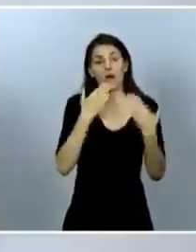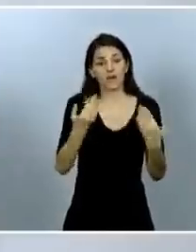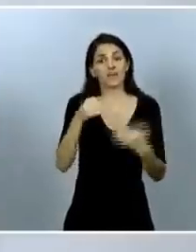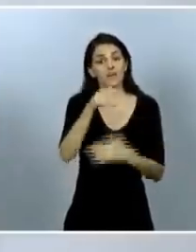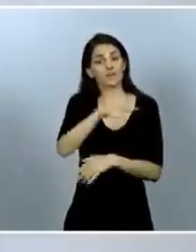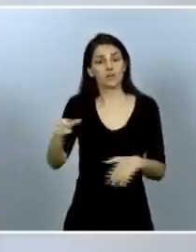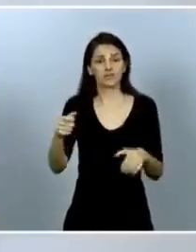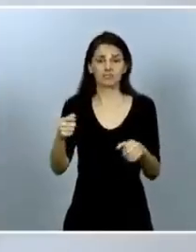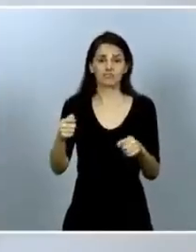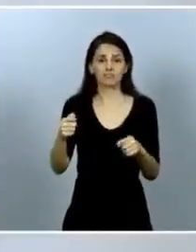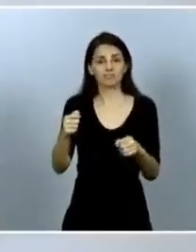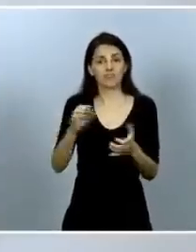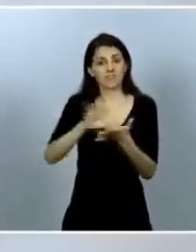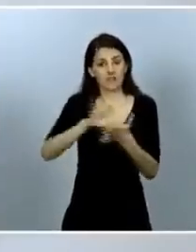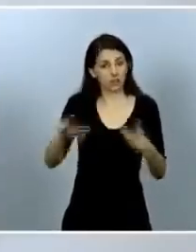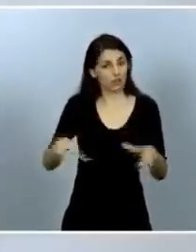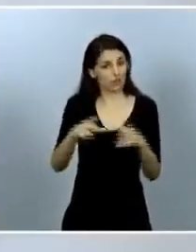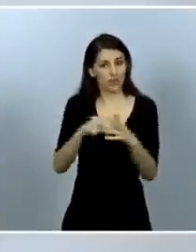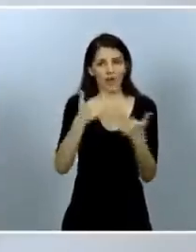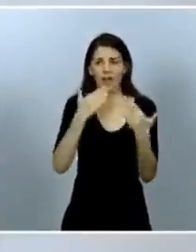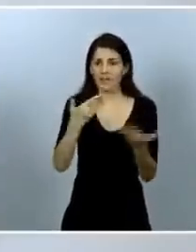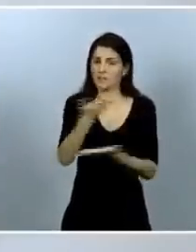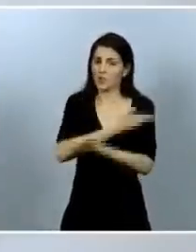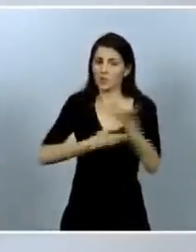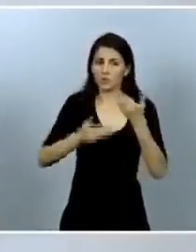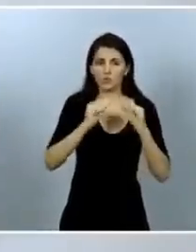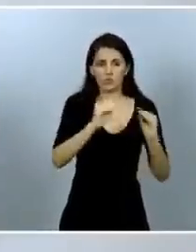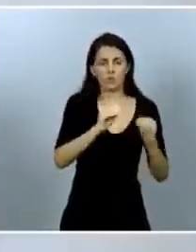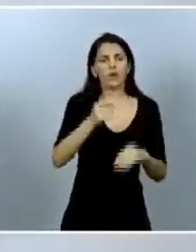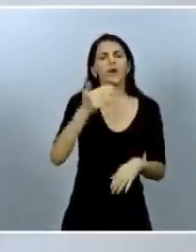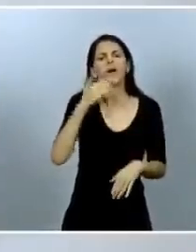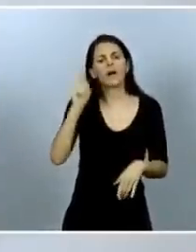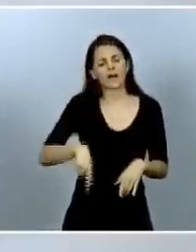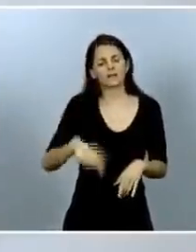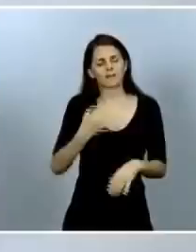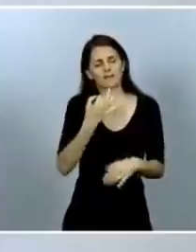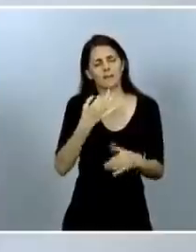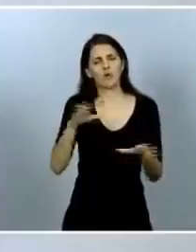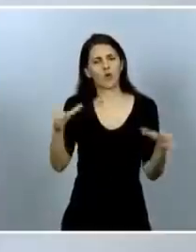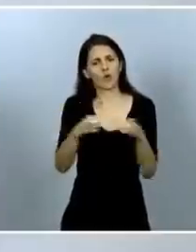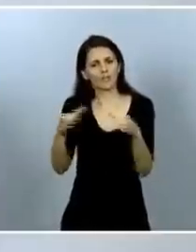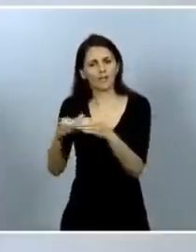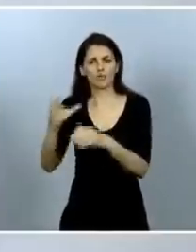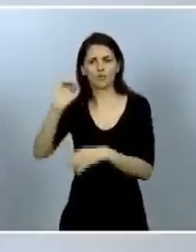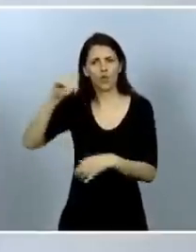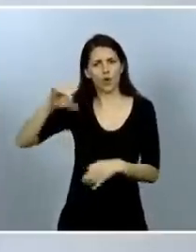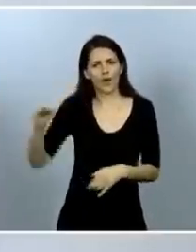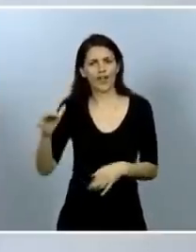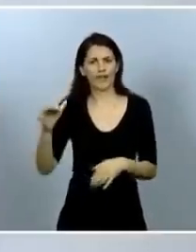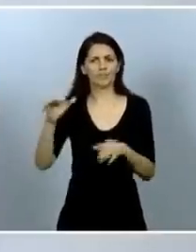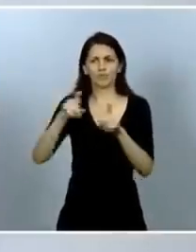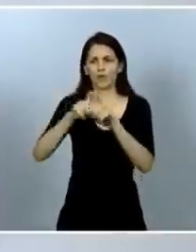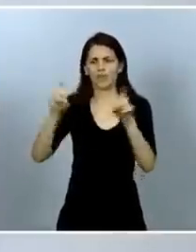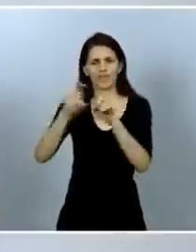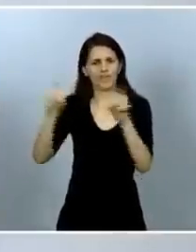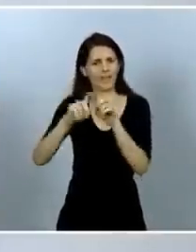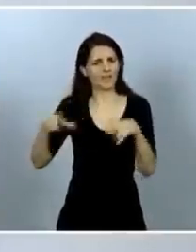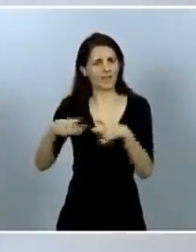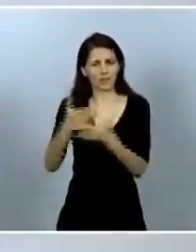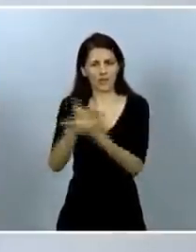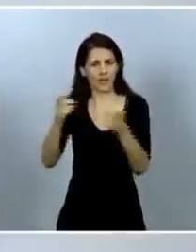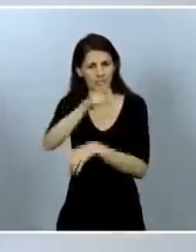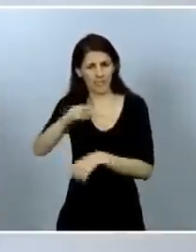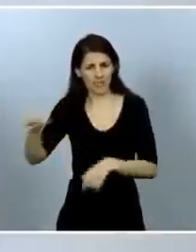necesaria una ley como esta. Gracias a todos los colectivos, ONGs y organizaciones de la sociedad civil que llevan décadas defendiendo los derechos de la